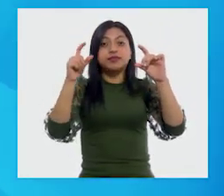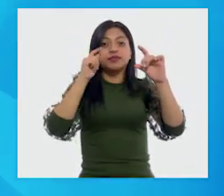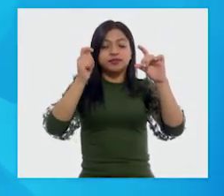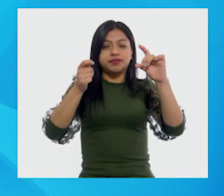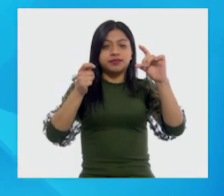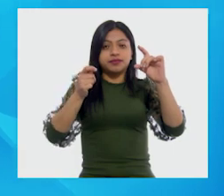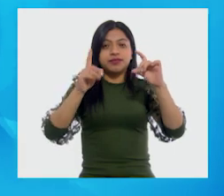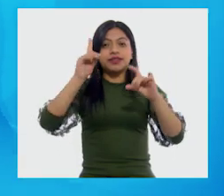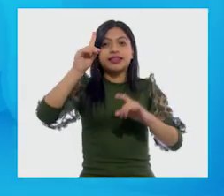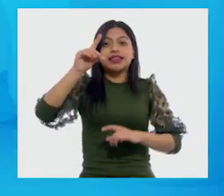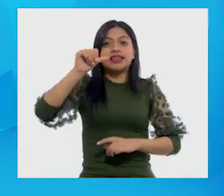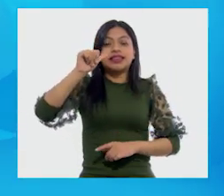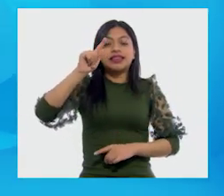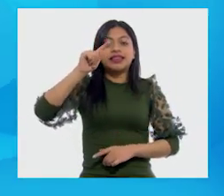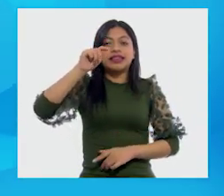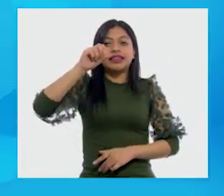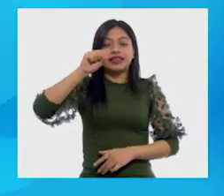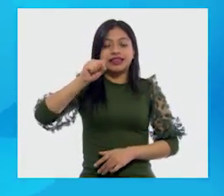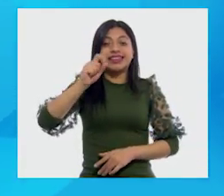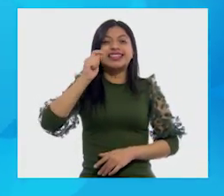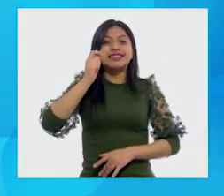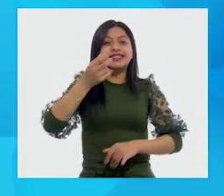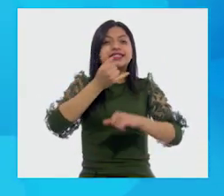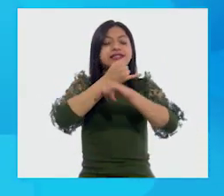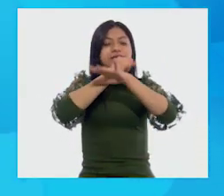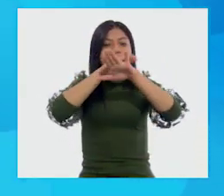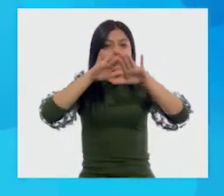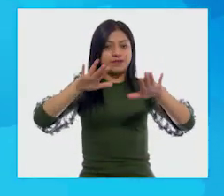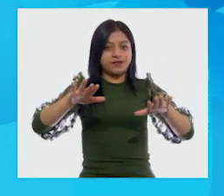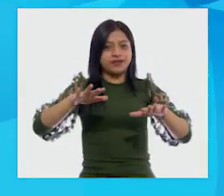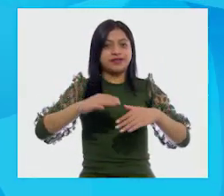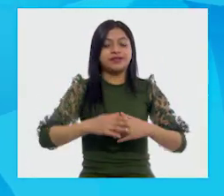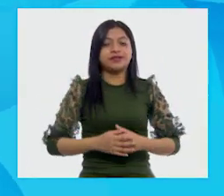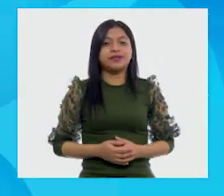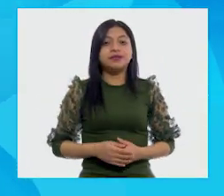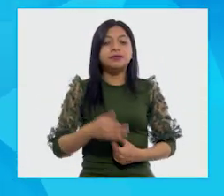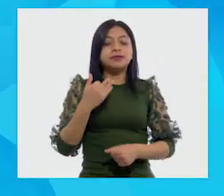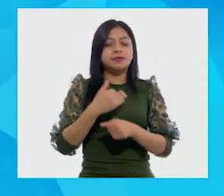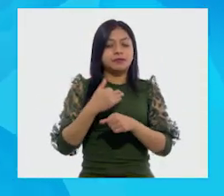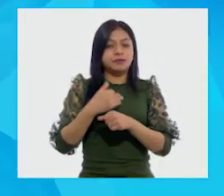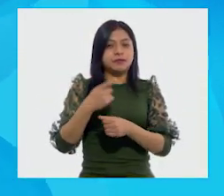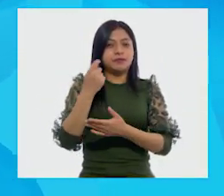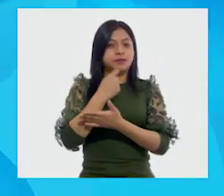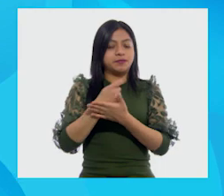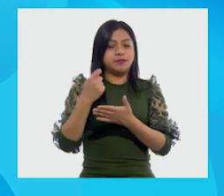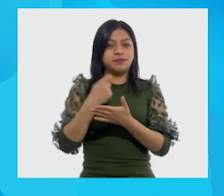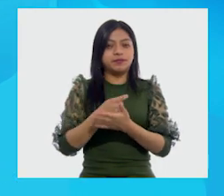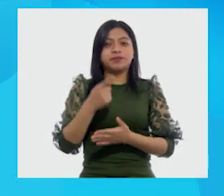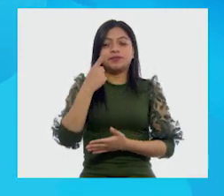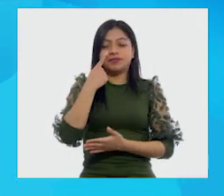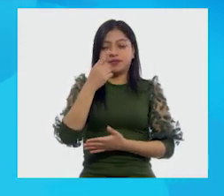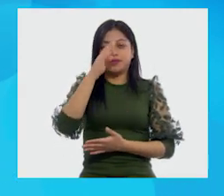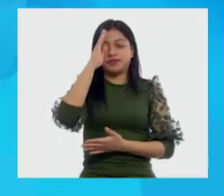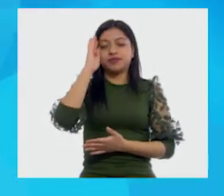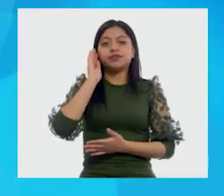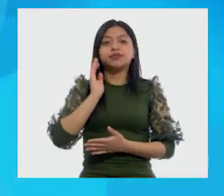datos, ¿no? Muy bien. que tenemos, los vamos a ir aquí anotando. Ajá. Y dice,